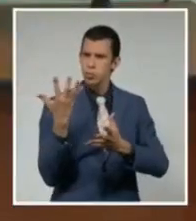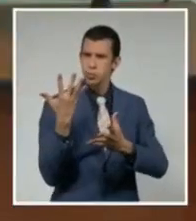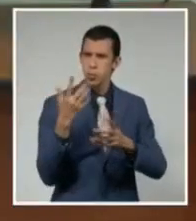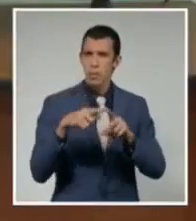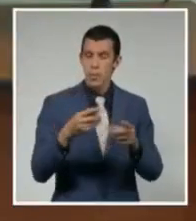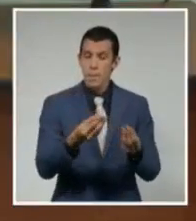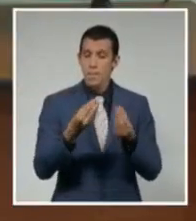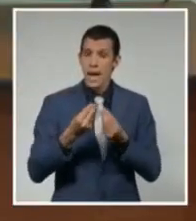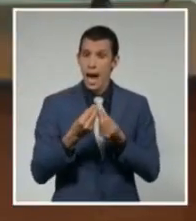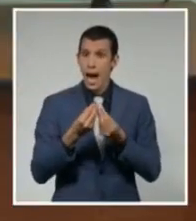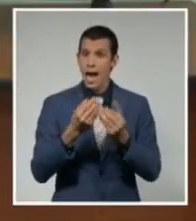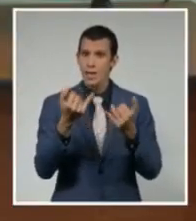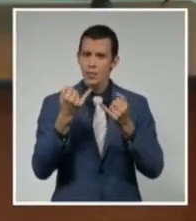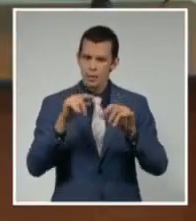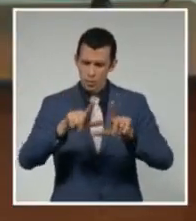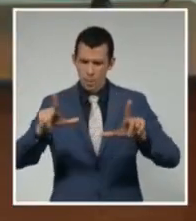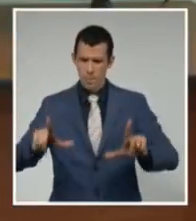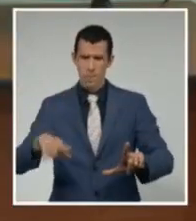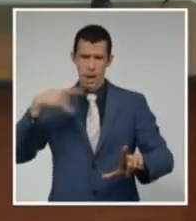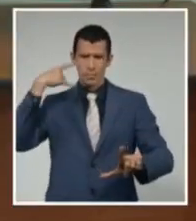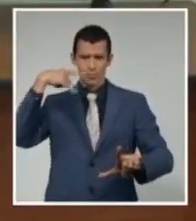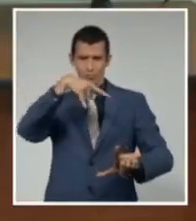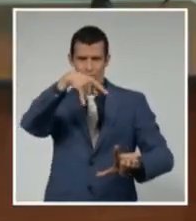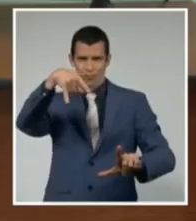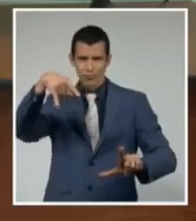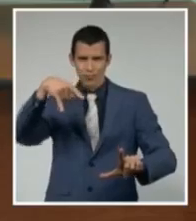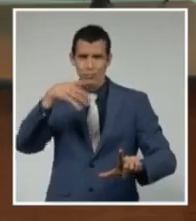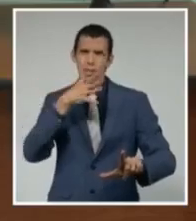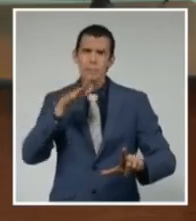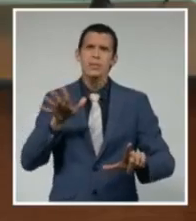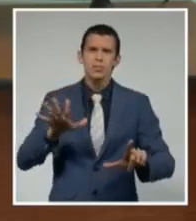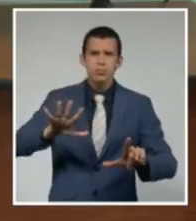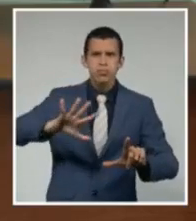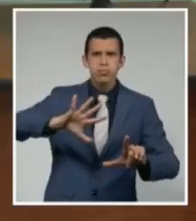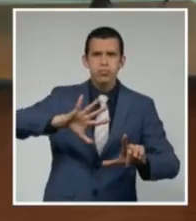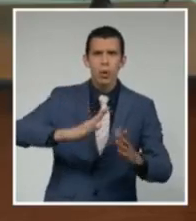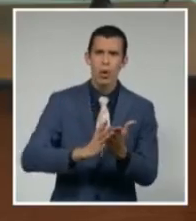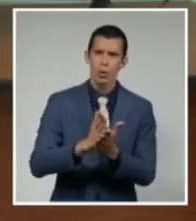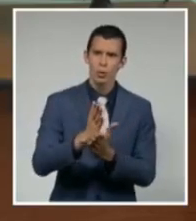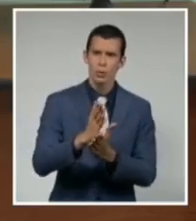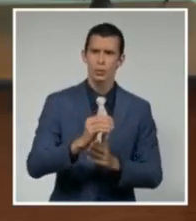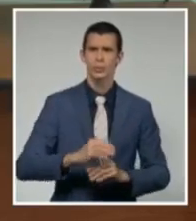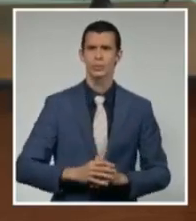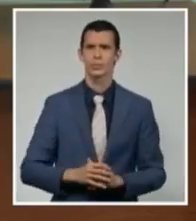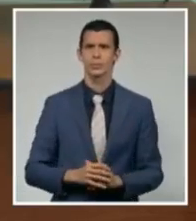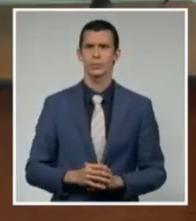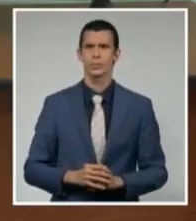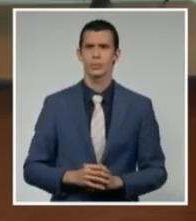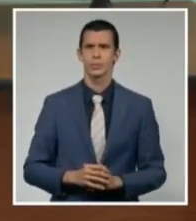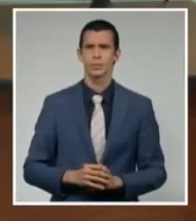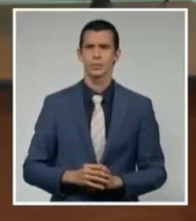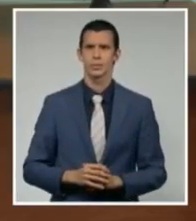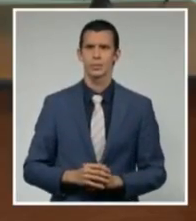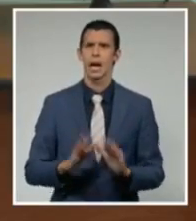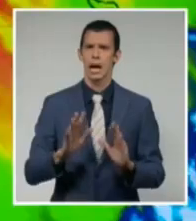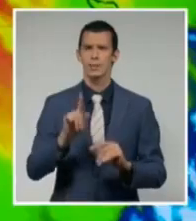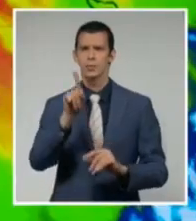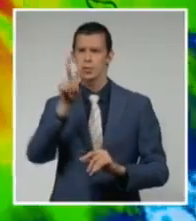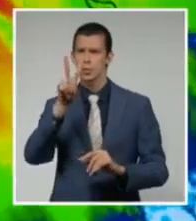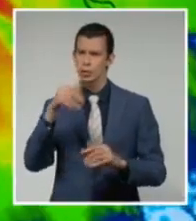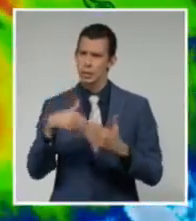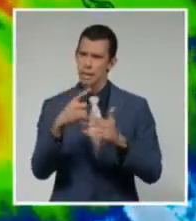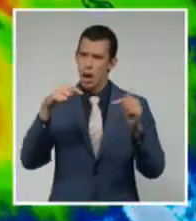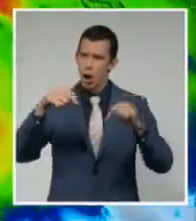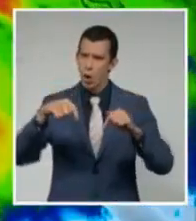precisamente que mantiene esa trayectoria. Vamos a ver primero la posición exacta que tenía ahora a las 12 del día.